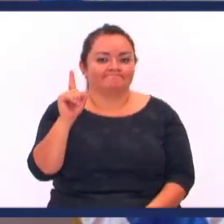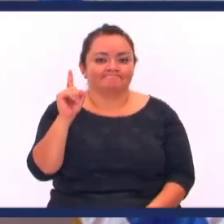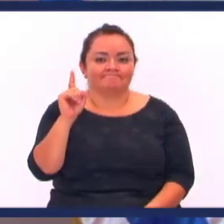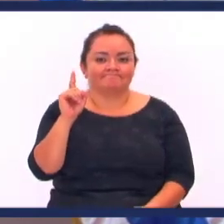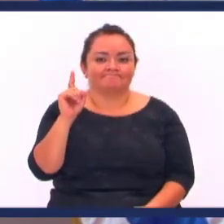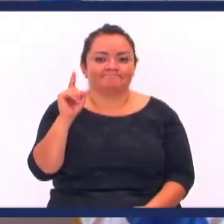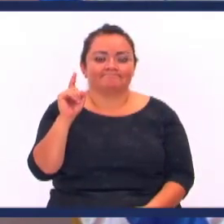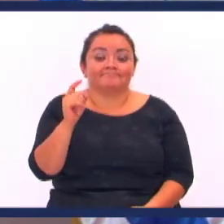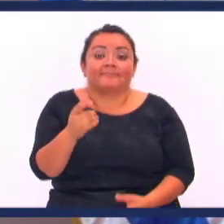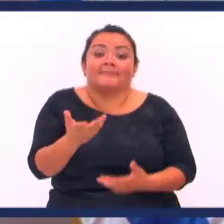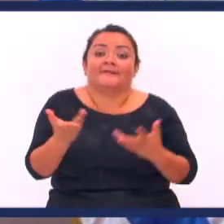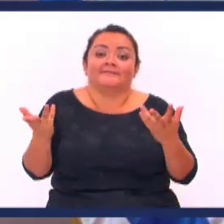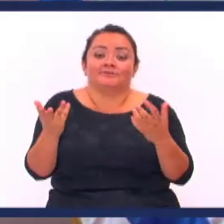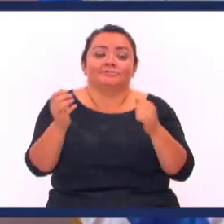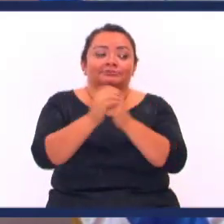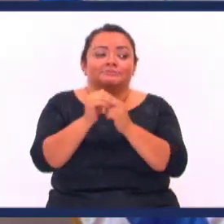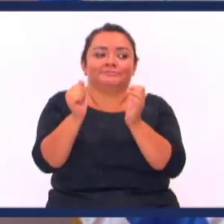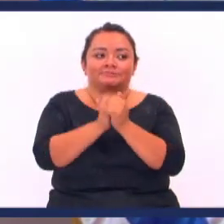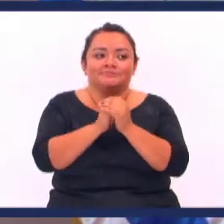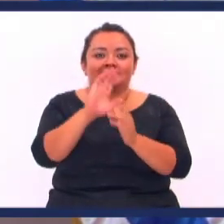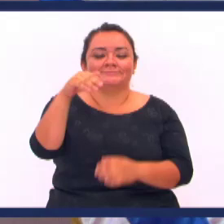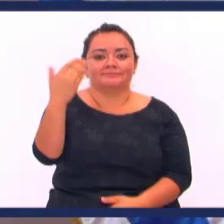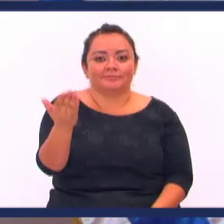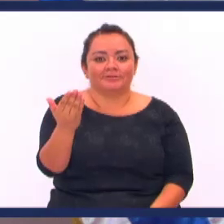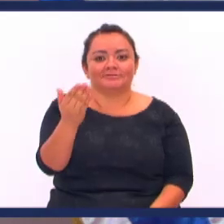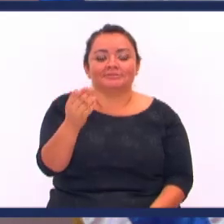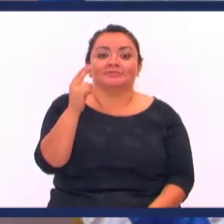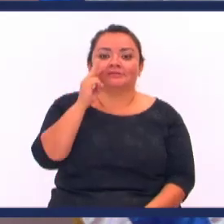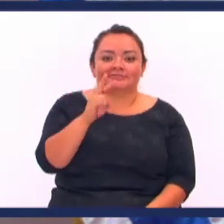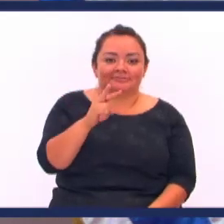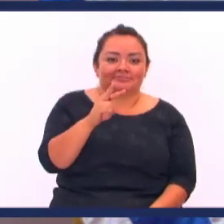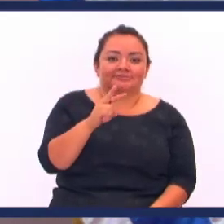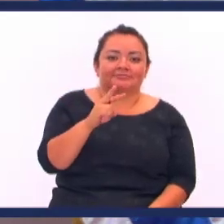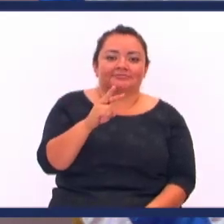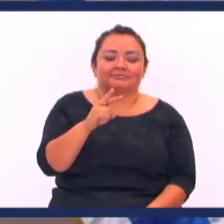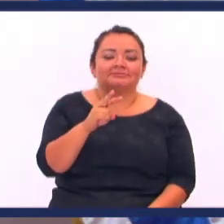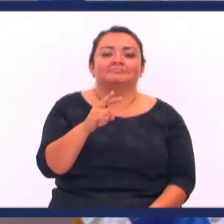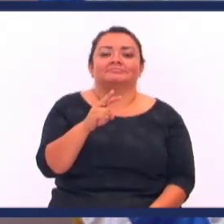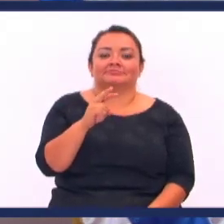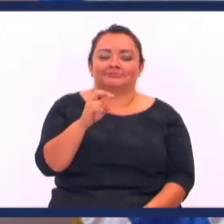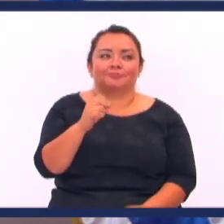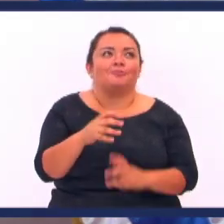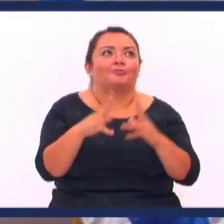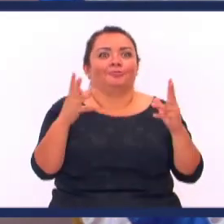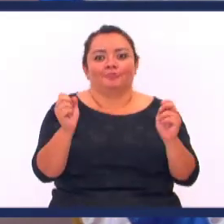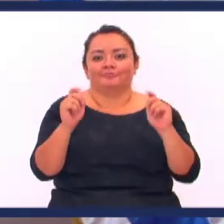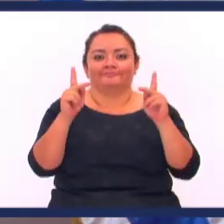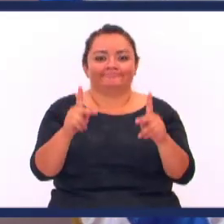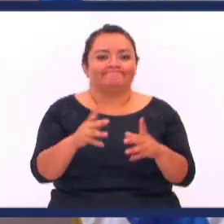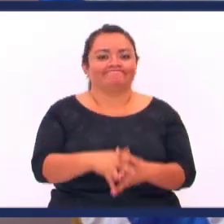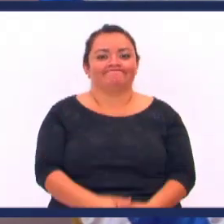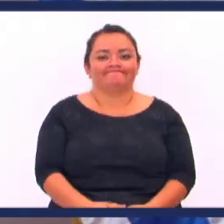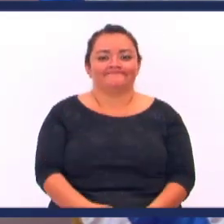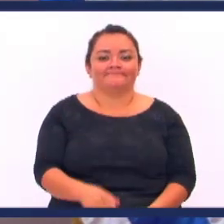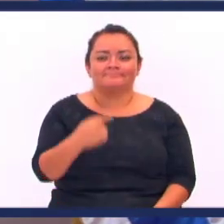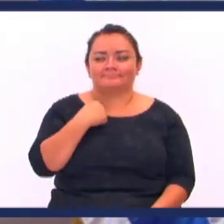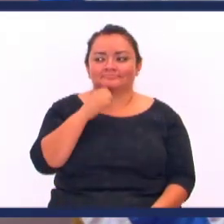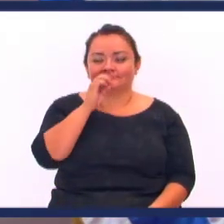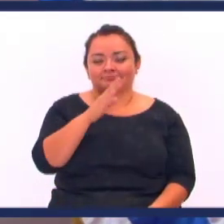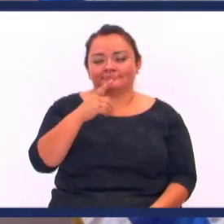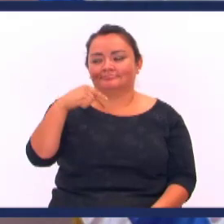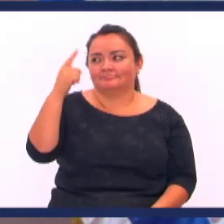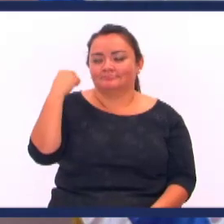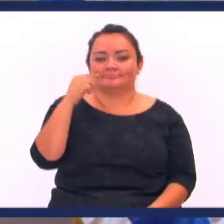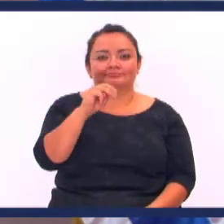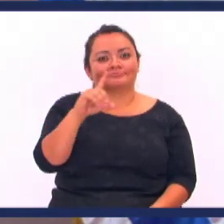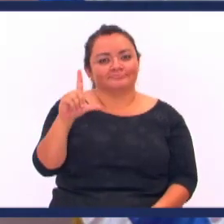lo puede Entonces la tribulación Al final de todo Si la vemos Es una gran oportunidad Les contaba el miércoles